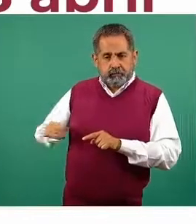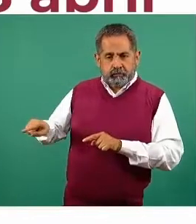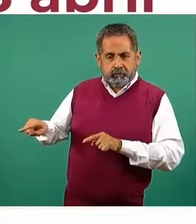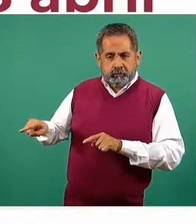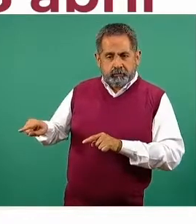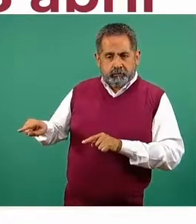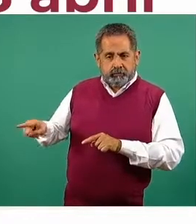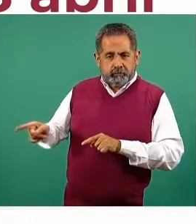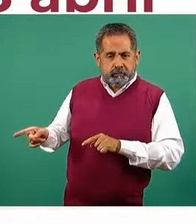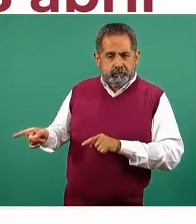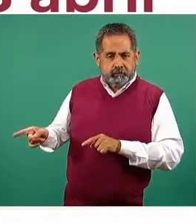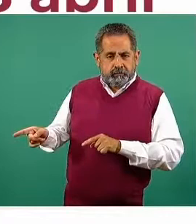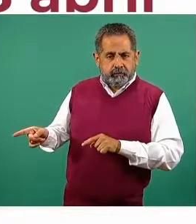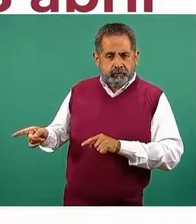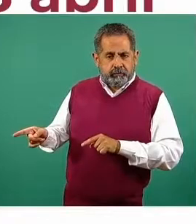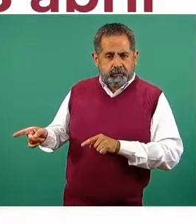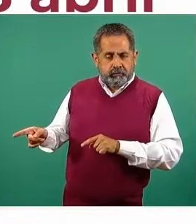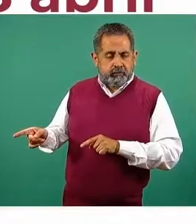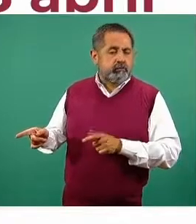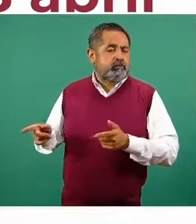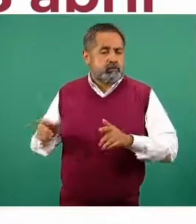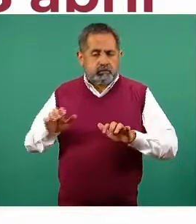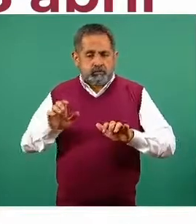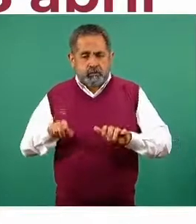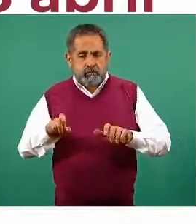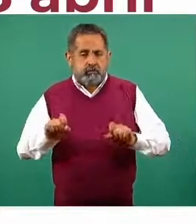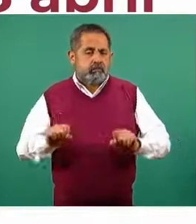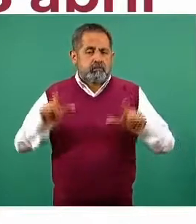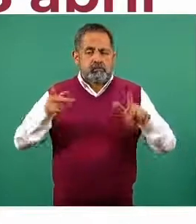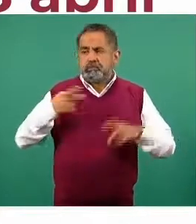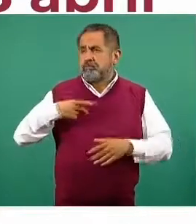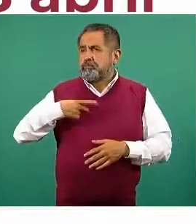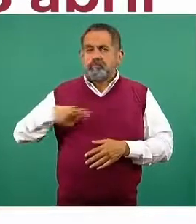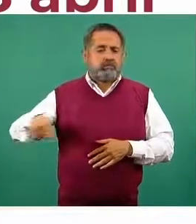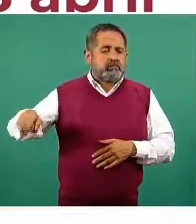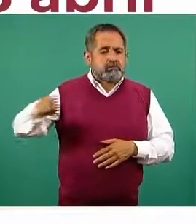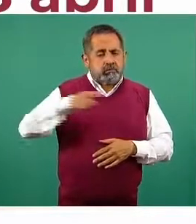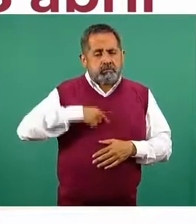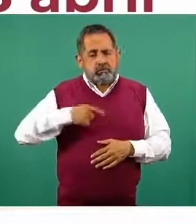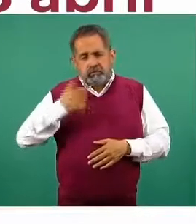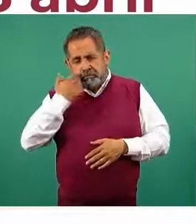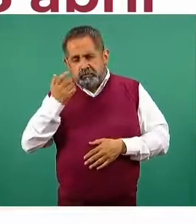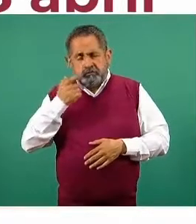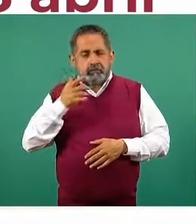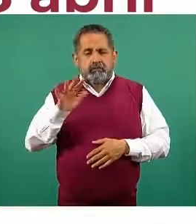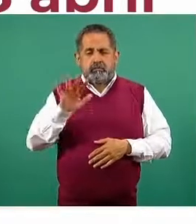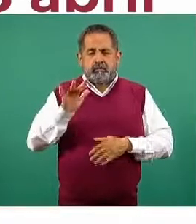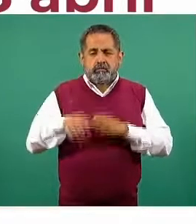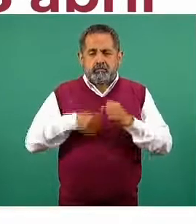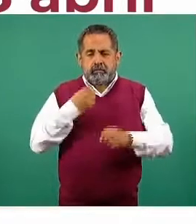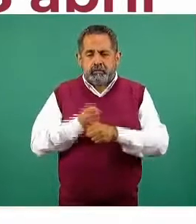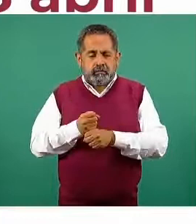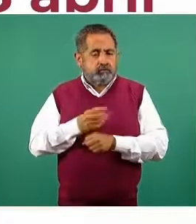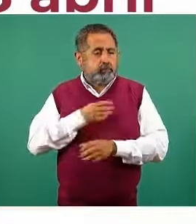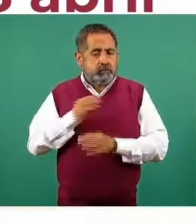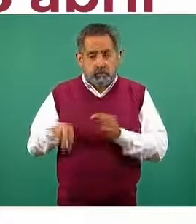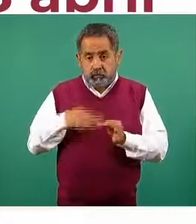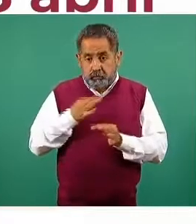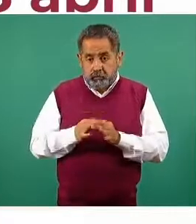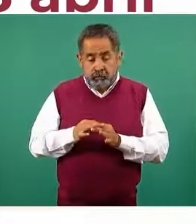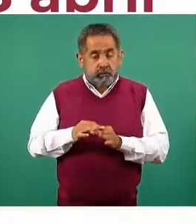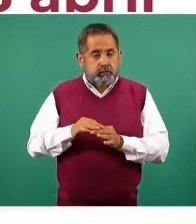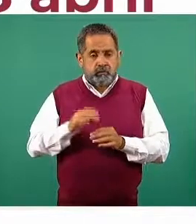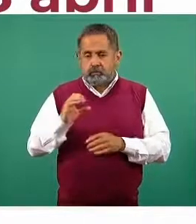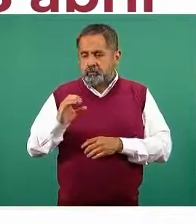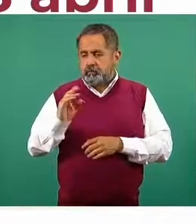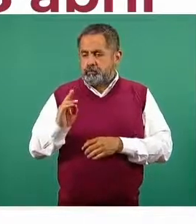.salud.gob.mx, se podrá registrar toda persona que ya tenga los 50 años cumplidos con